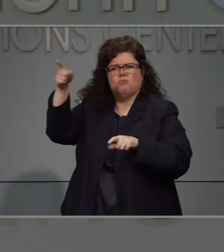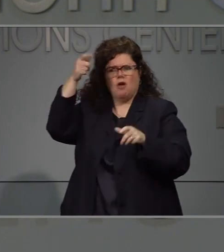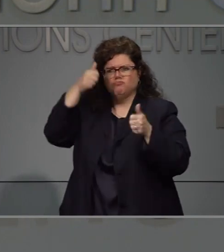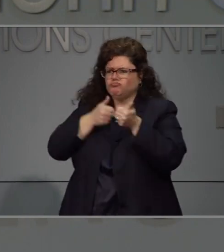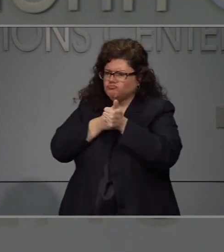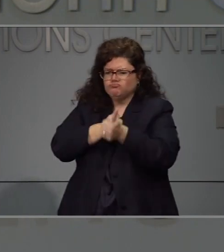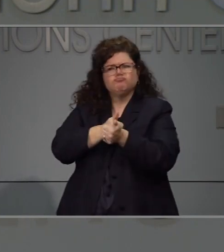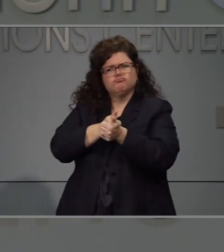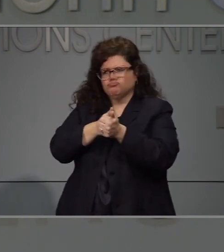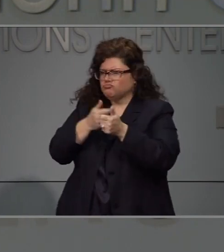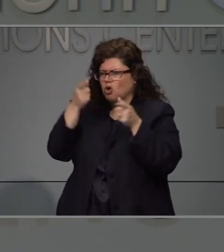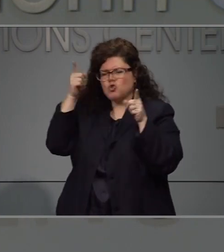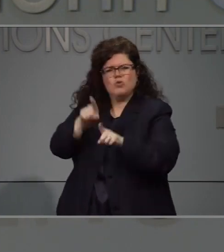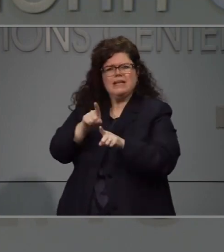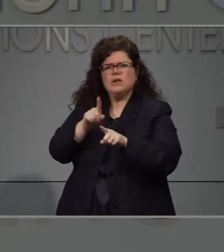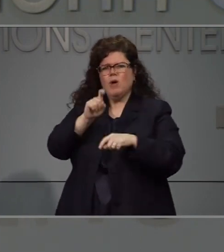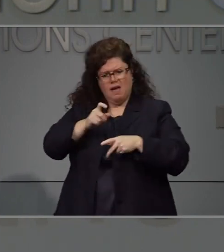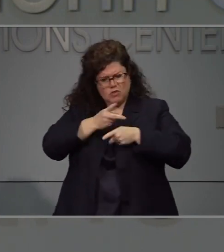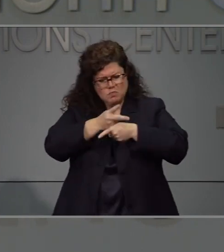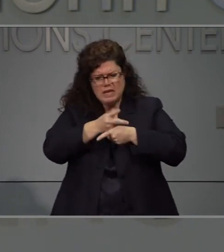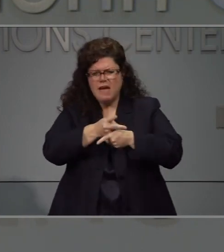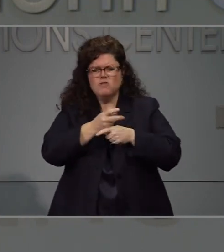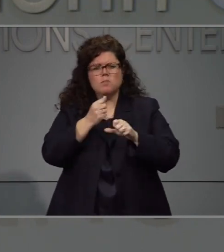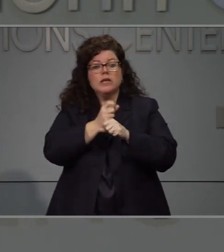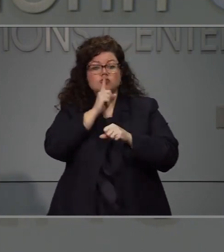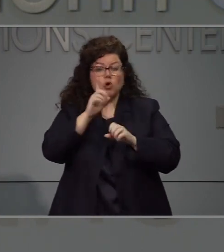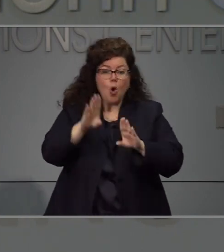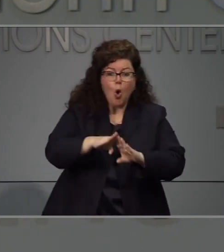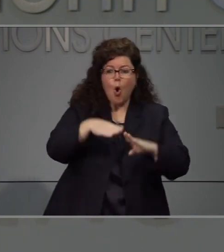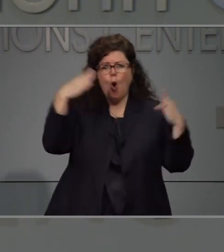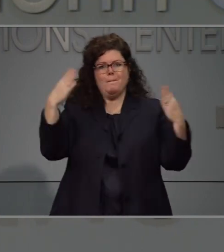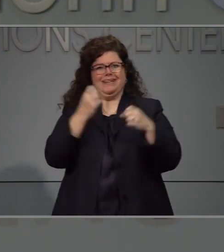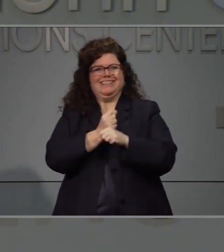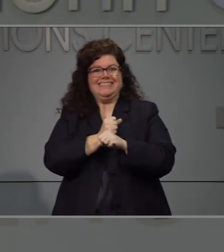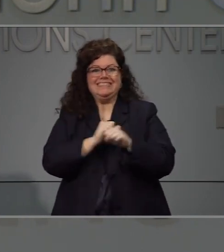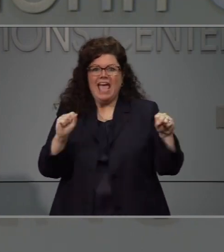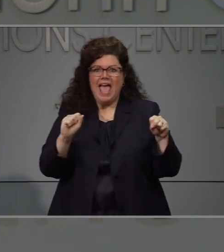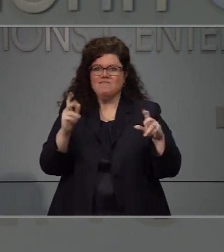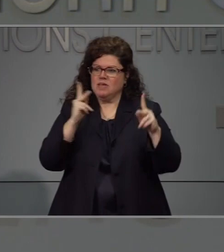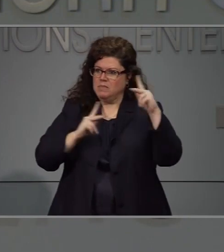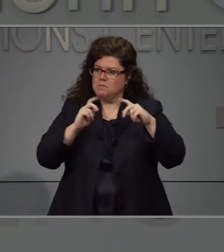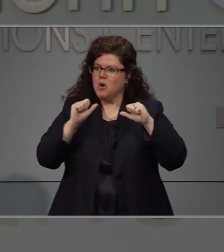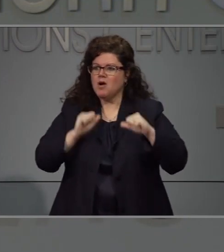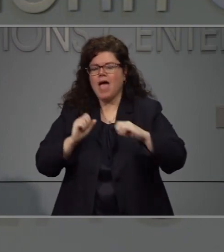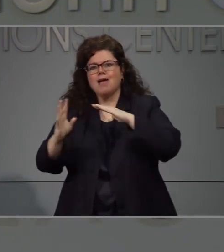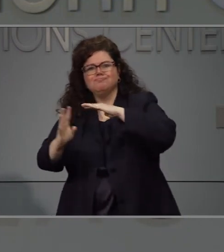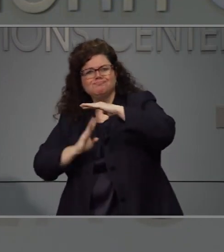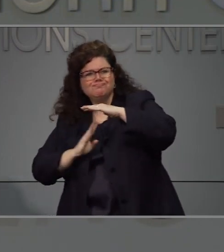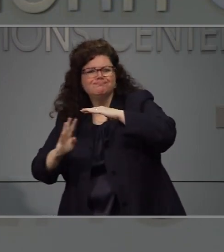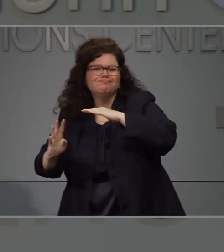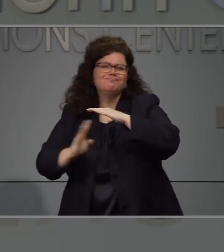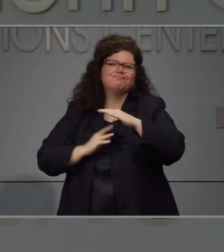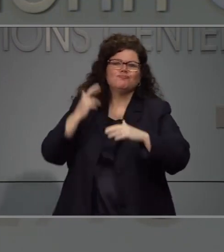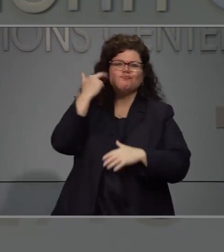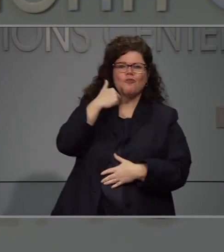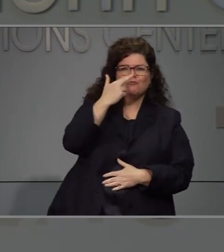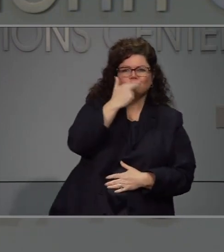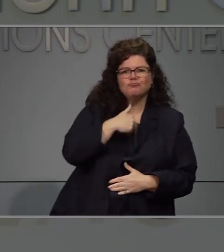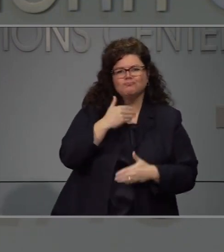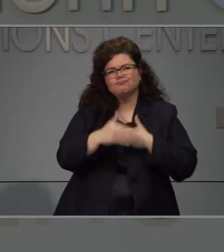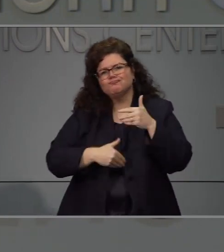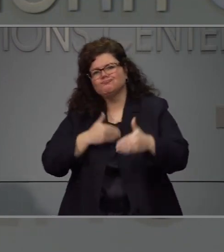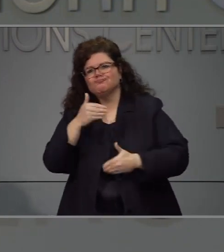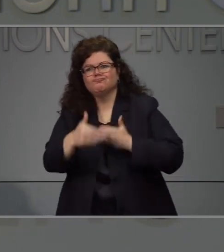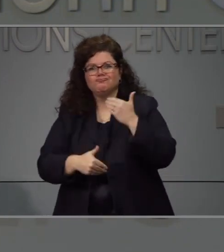esta orden ejecutiva el día de hoy debemos seguir de manera precavida para que esto funcione adecuadamente y cerciorarnos de mantener